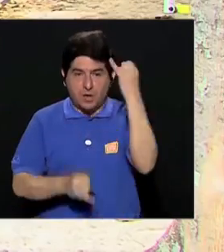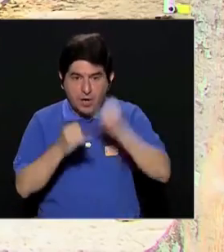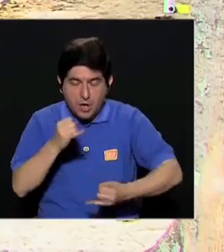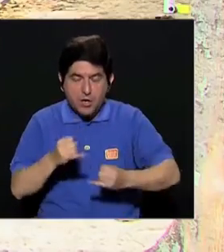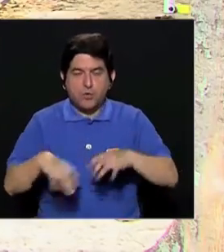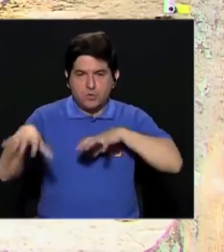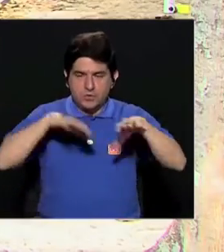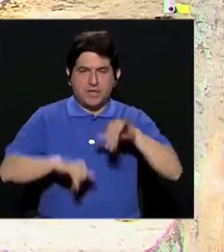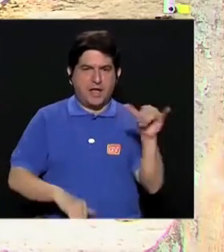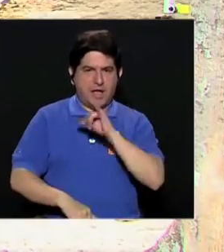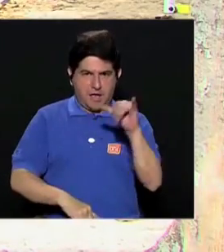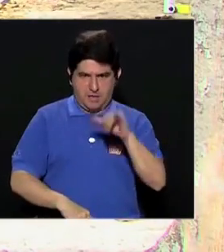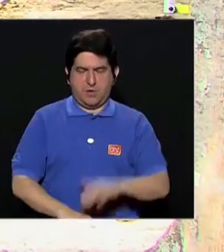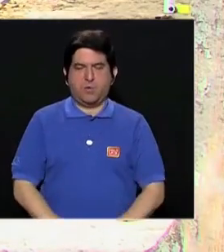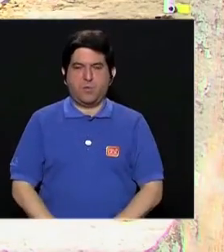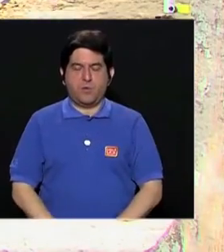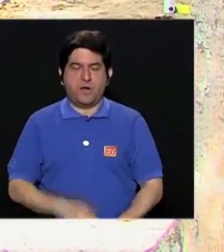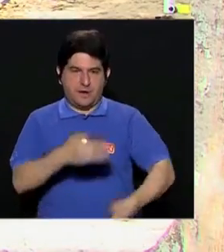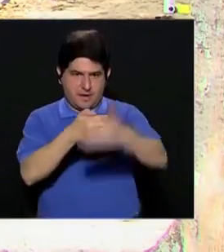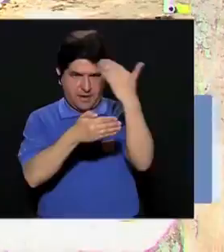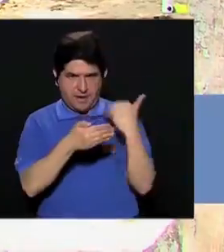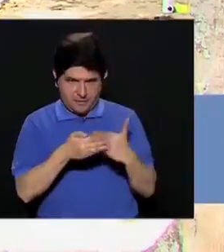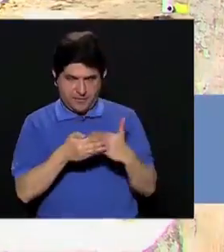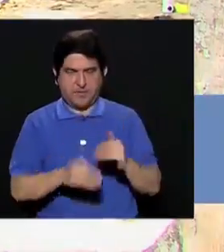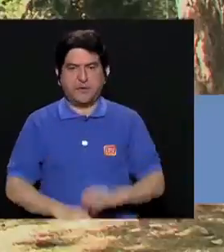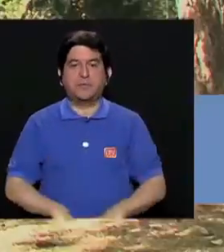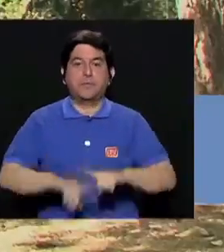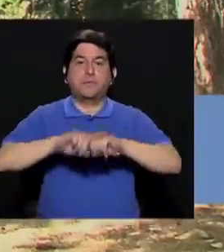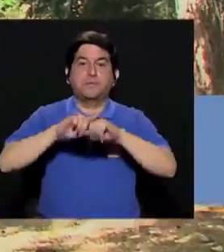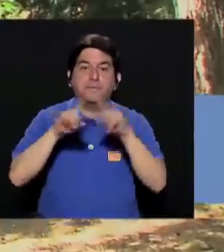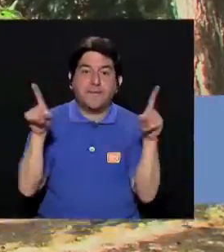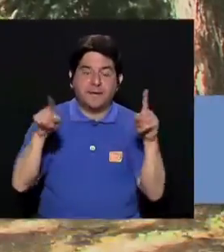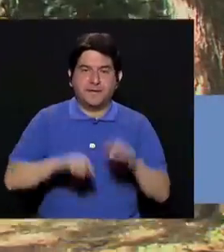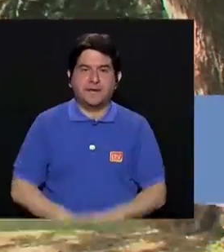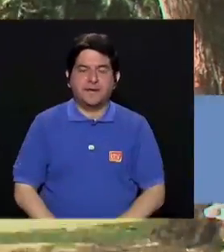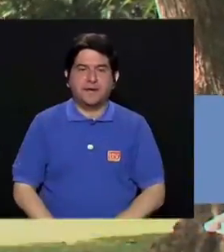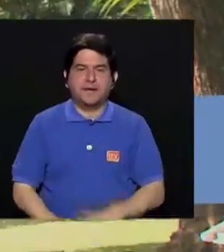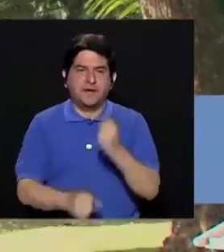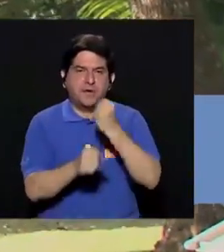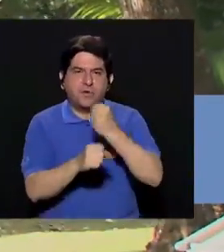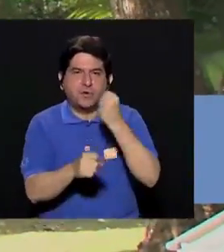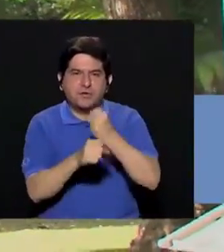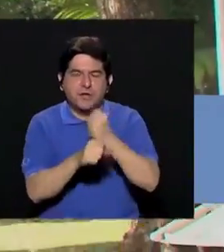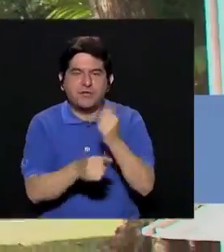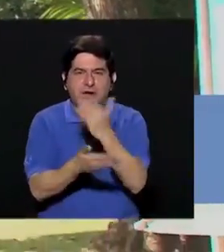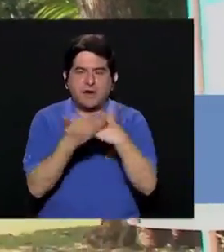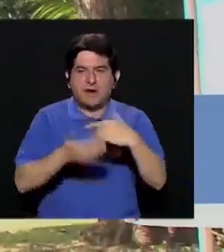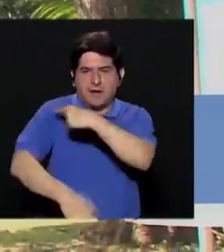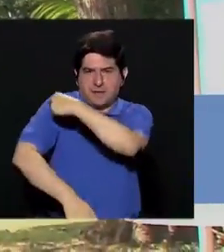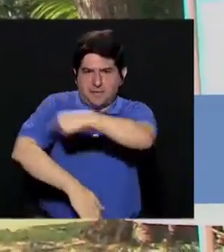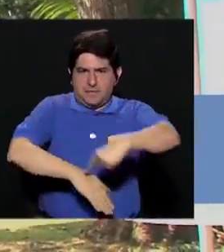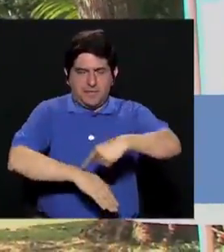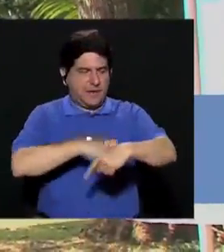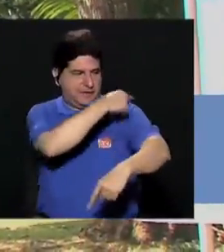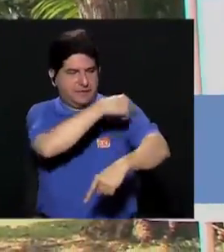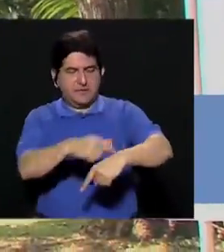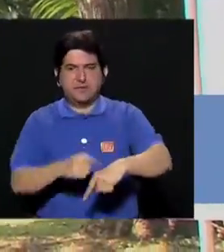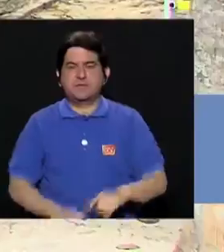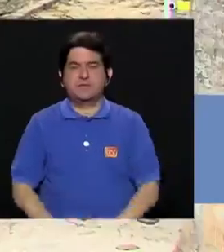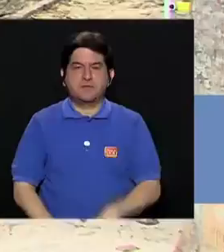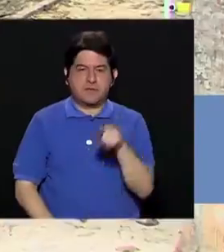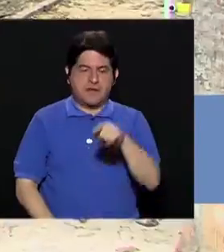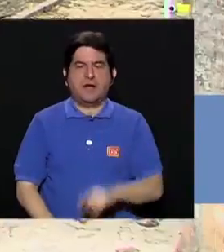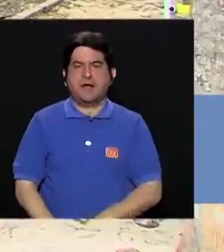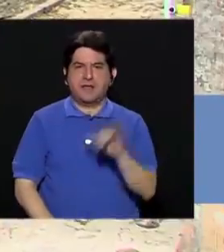El último ejercicio que vamos a hacer es igual a los anteriores, pero vamos a trabajar un poquito la parte de brazos, ya no está tan apoyado